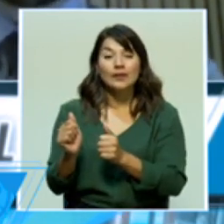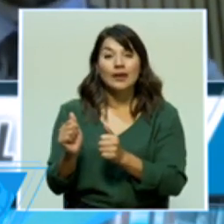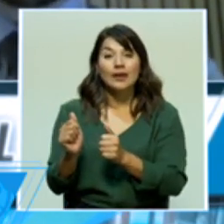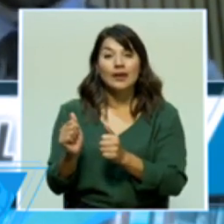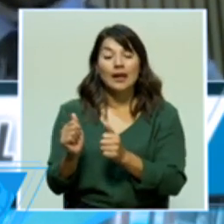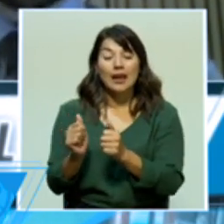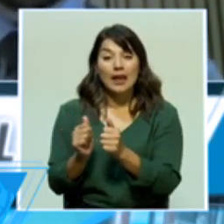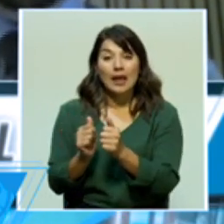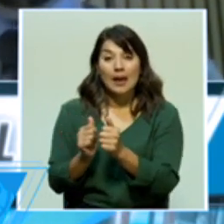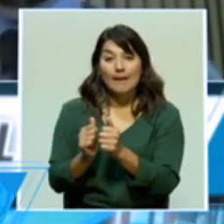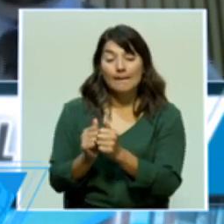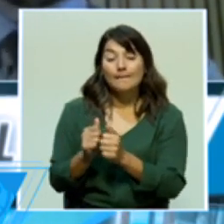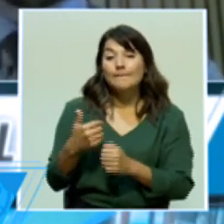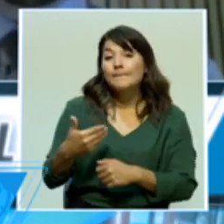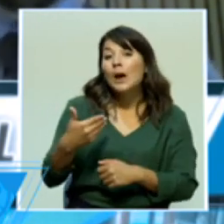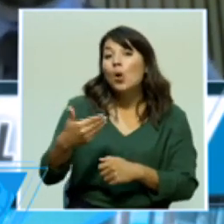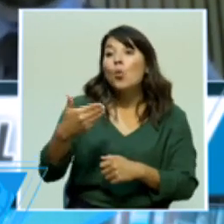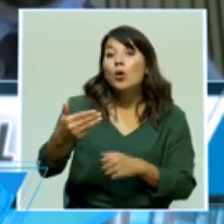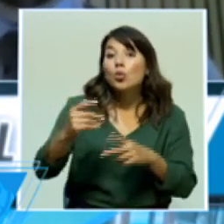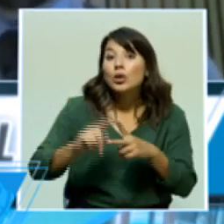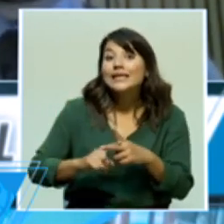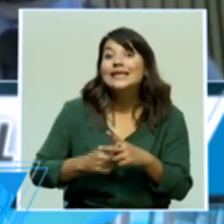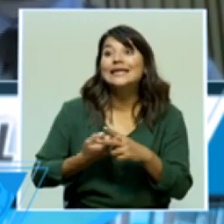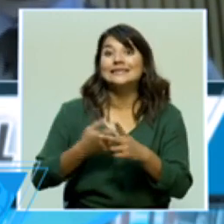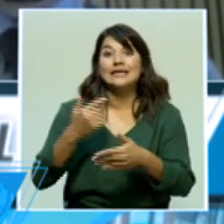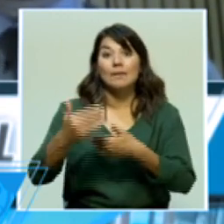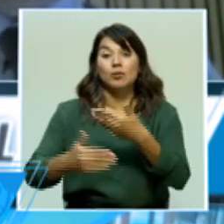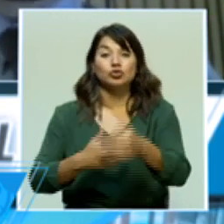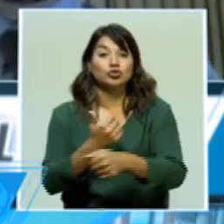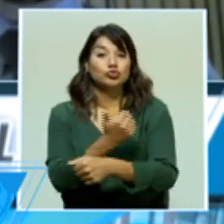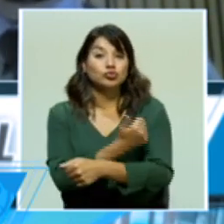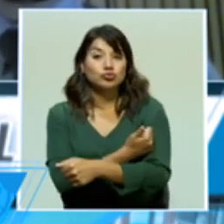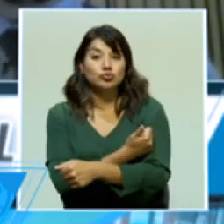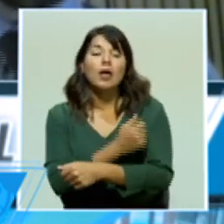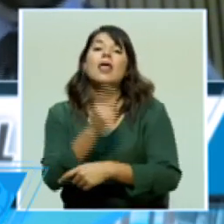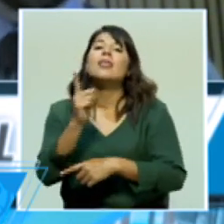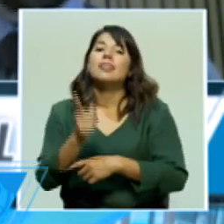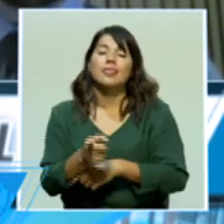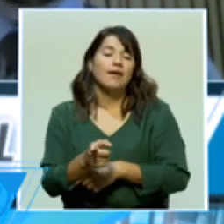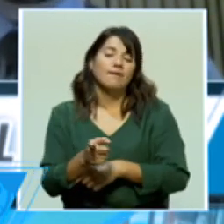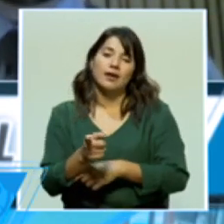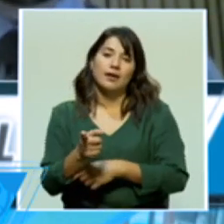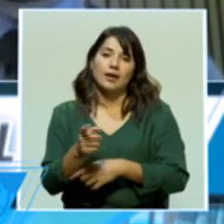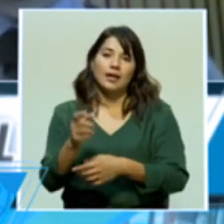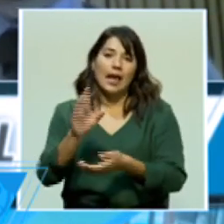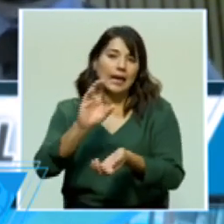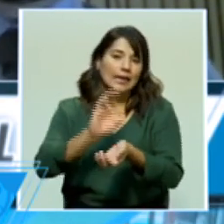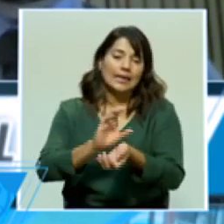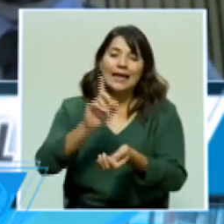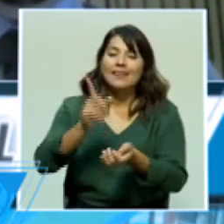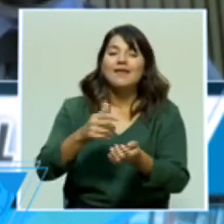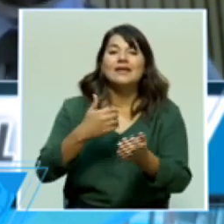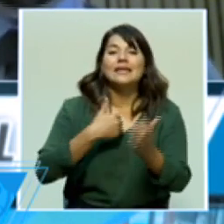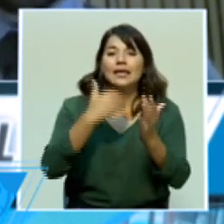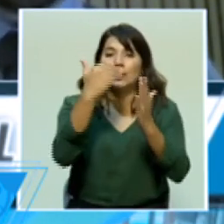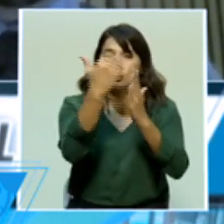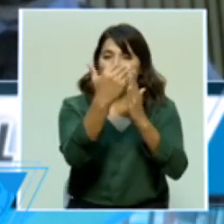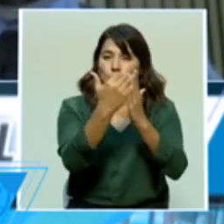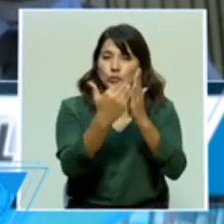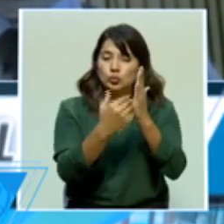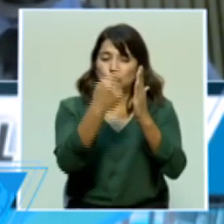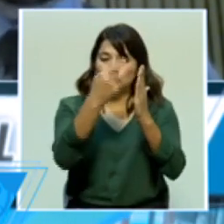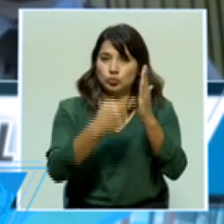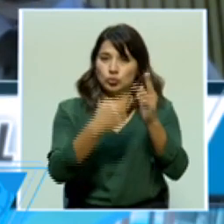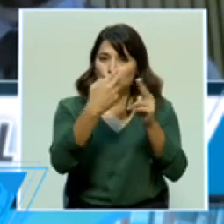digamos cuando se dé el arranque, va a ser contralista. Lo más probable es que el área de